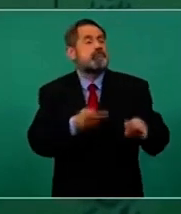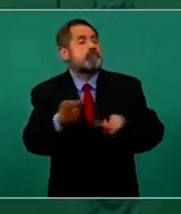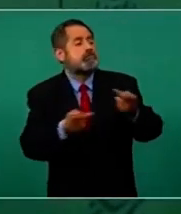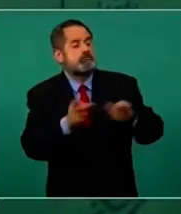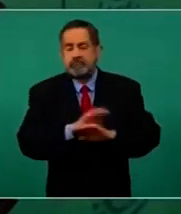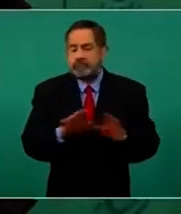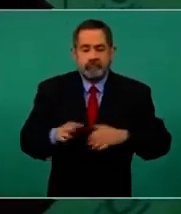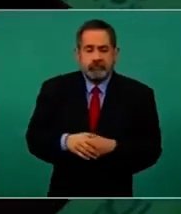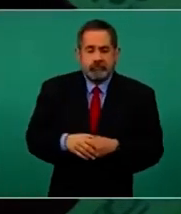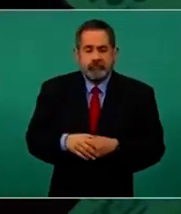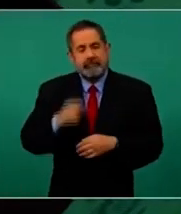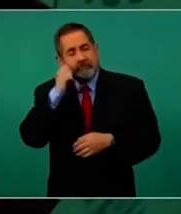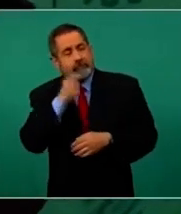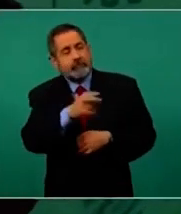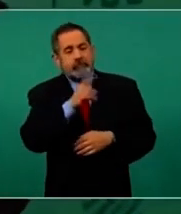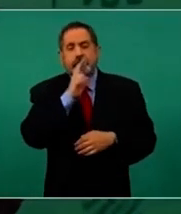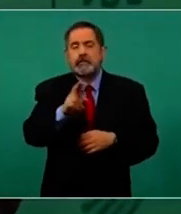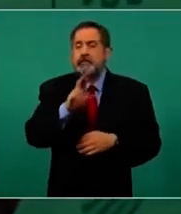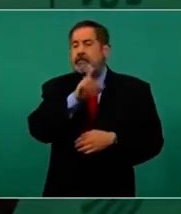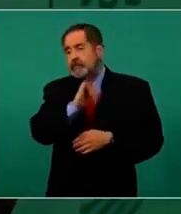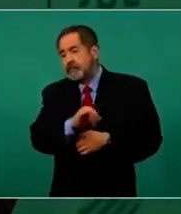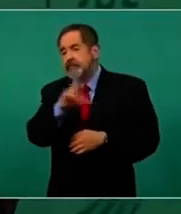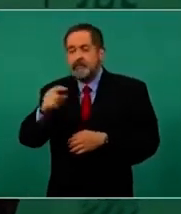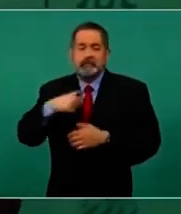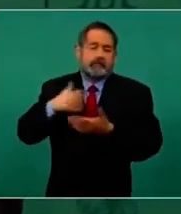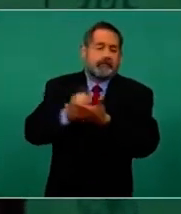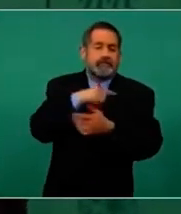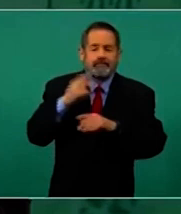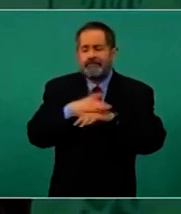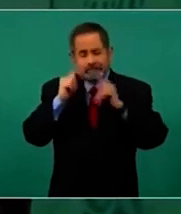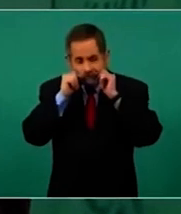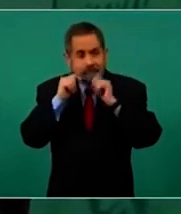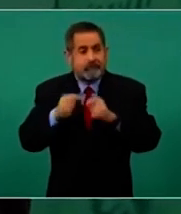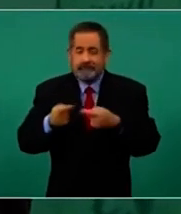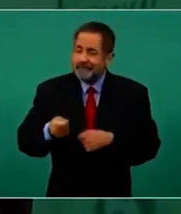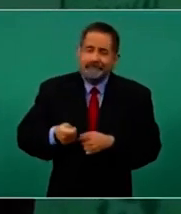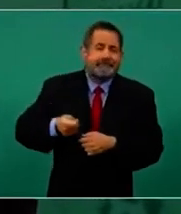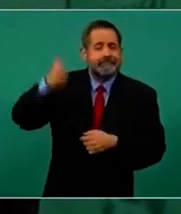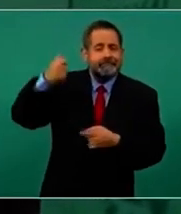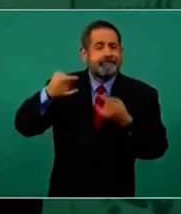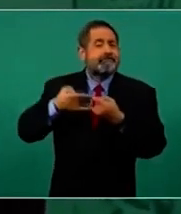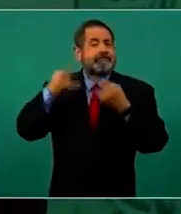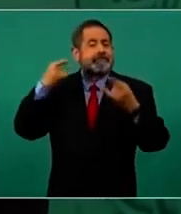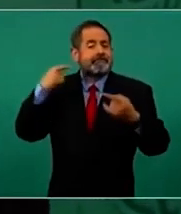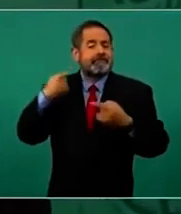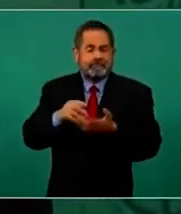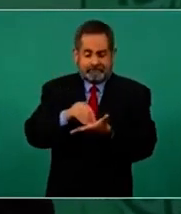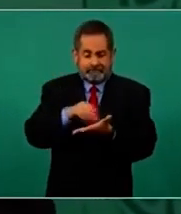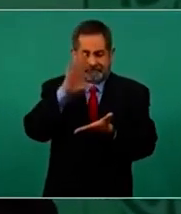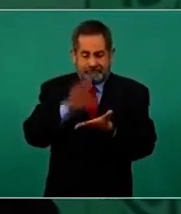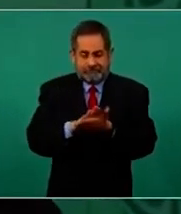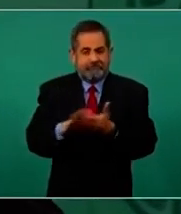resultado, es dejar